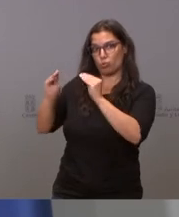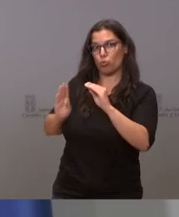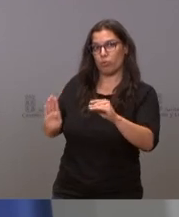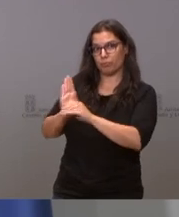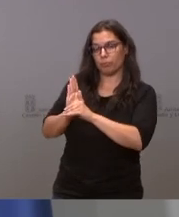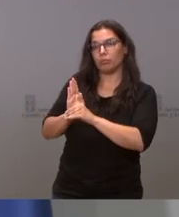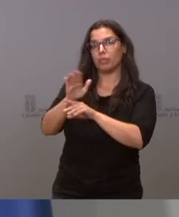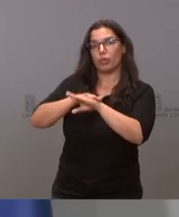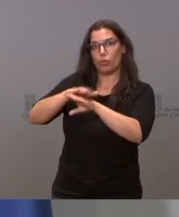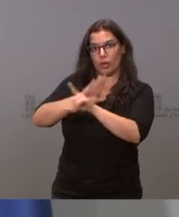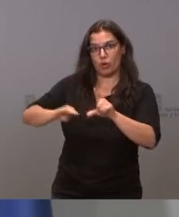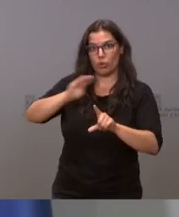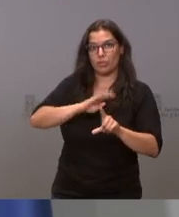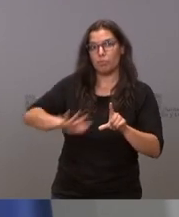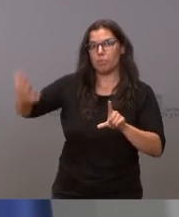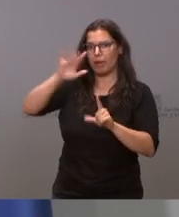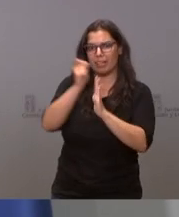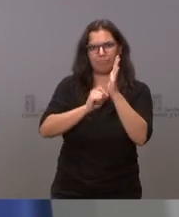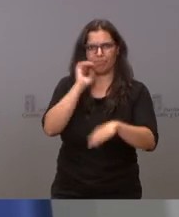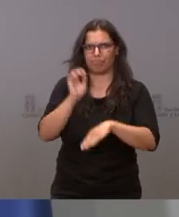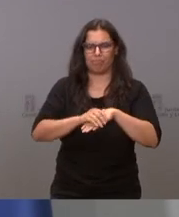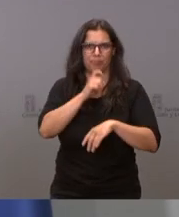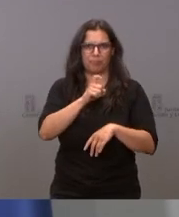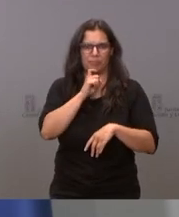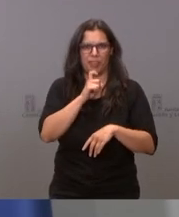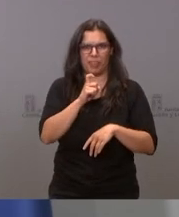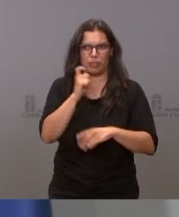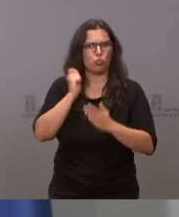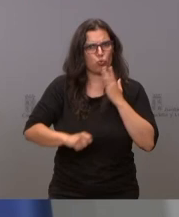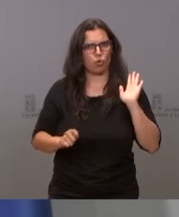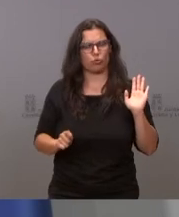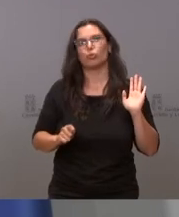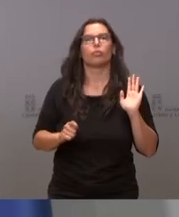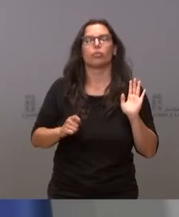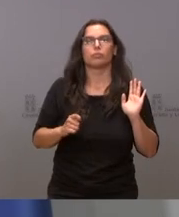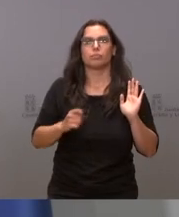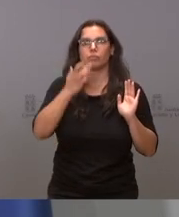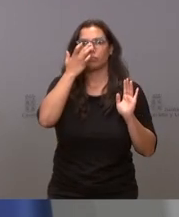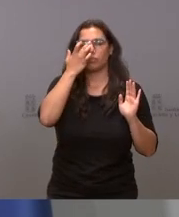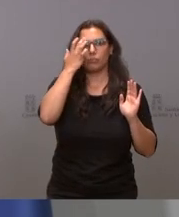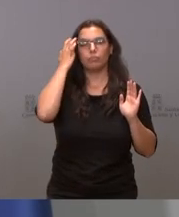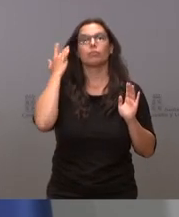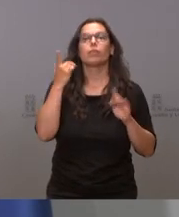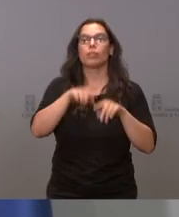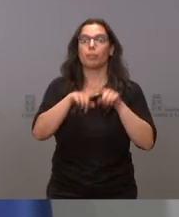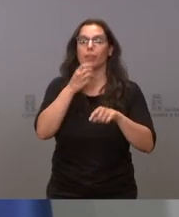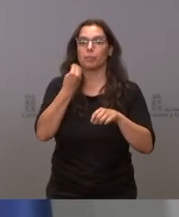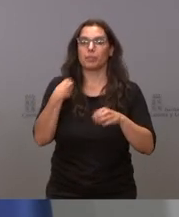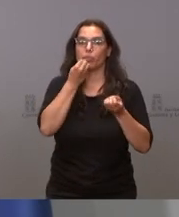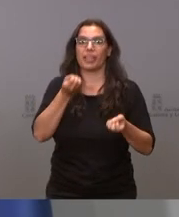requisitos muy duros muy difíciles de cumplir más de un 30% de pérdidas que se miden con la declaración del IVA